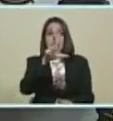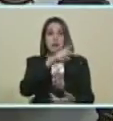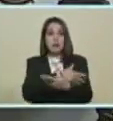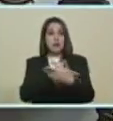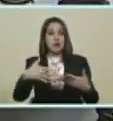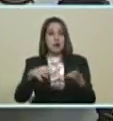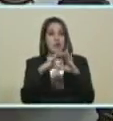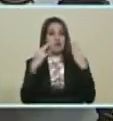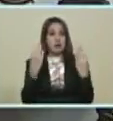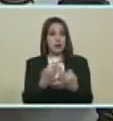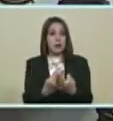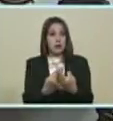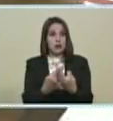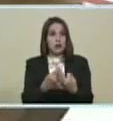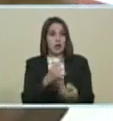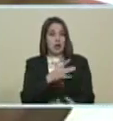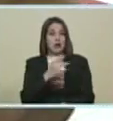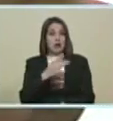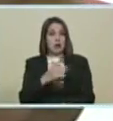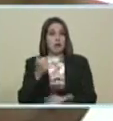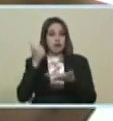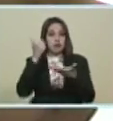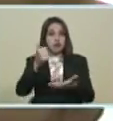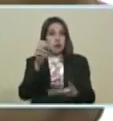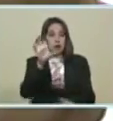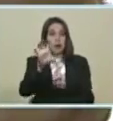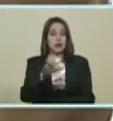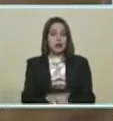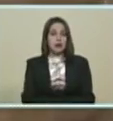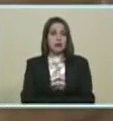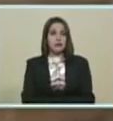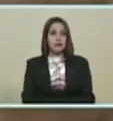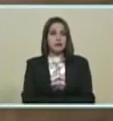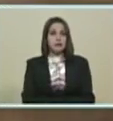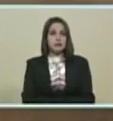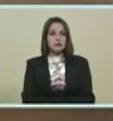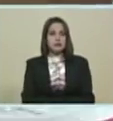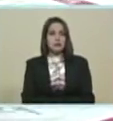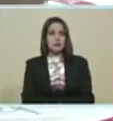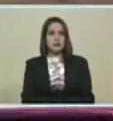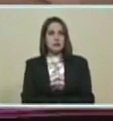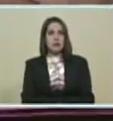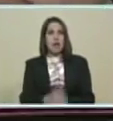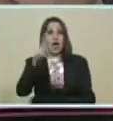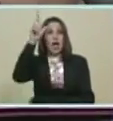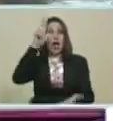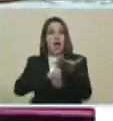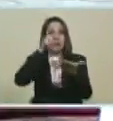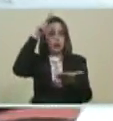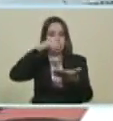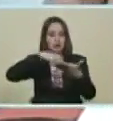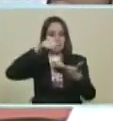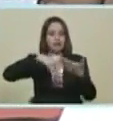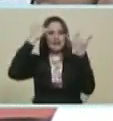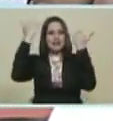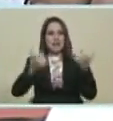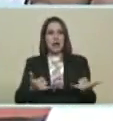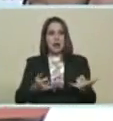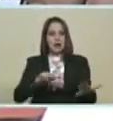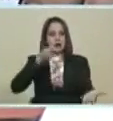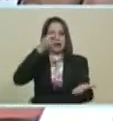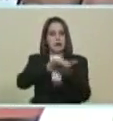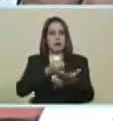familias A través del carnet De la patria Aquí está Aprobado De manera inmediata